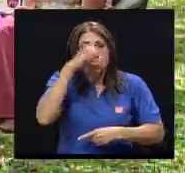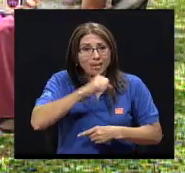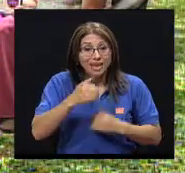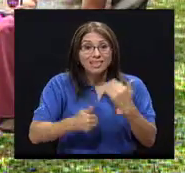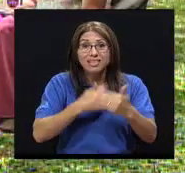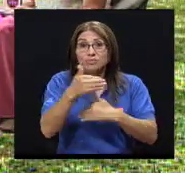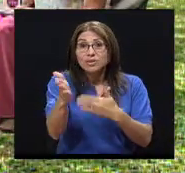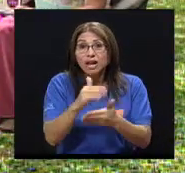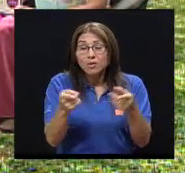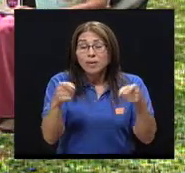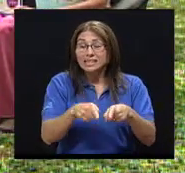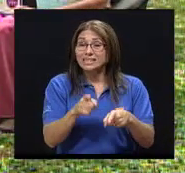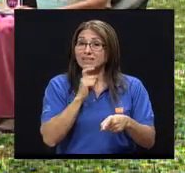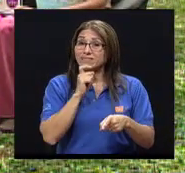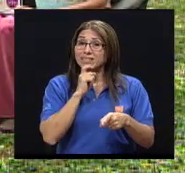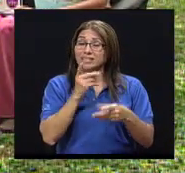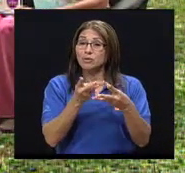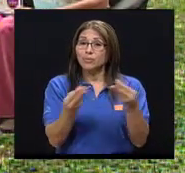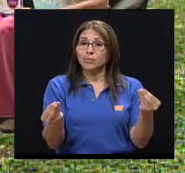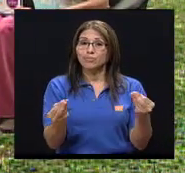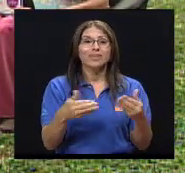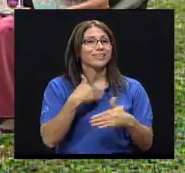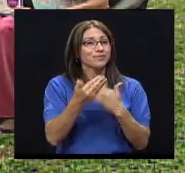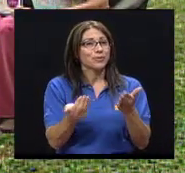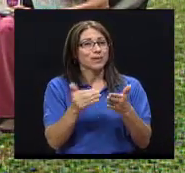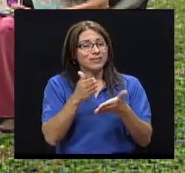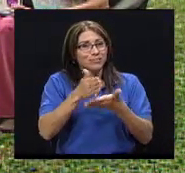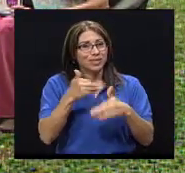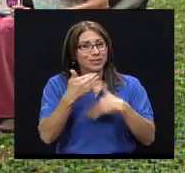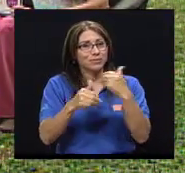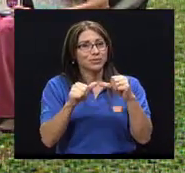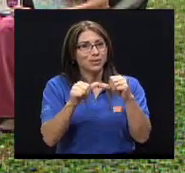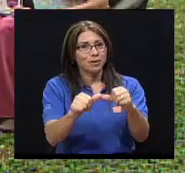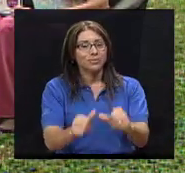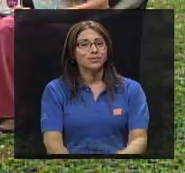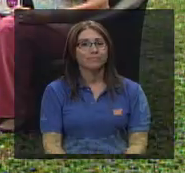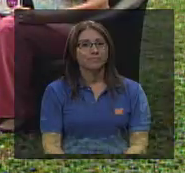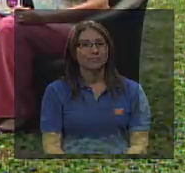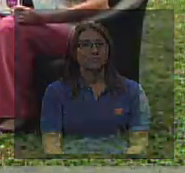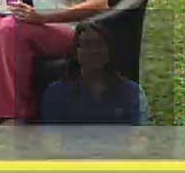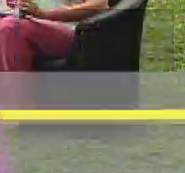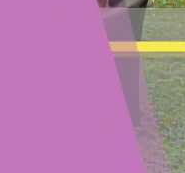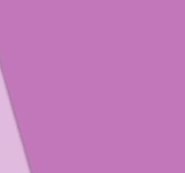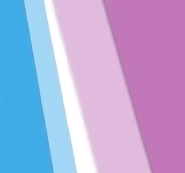Bueno, profesora, vamos a enviar un nuevo corte y enseguida volvemos con la conversación.